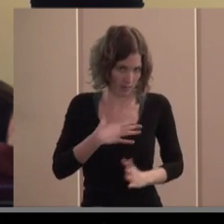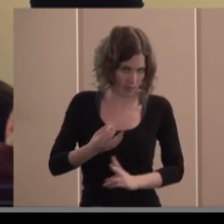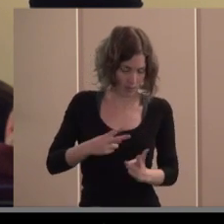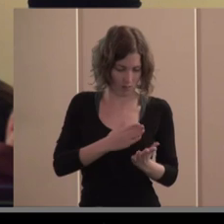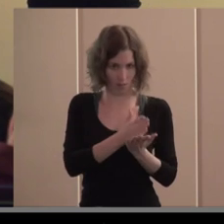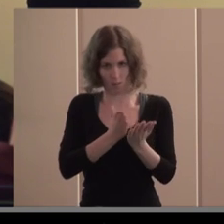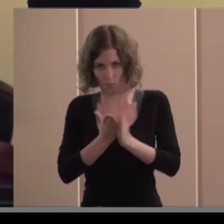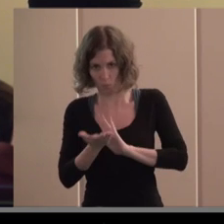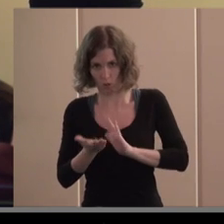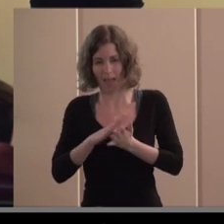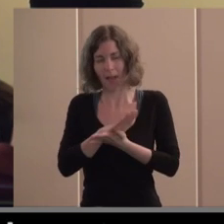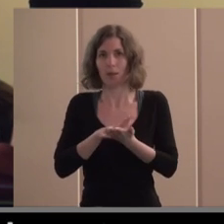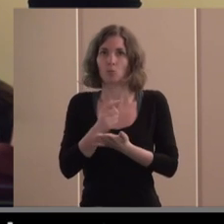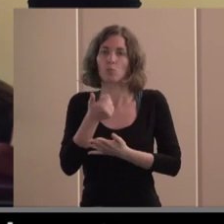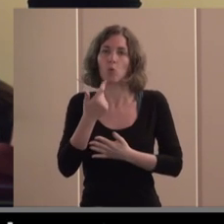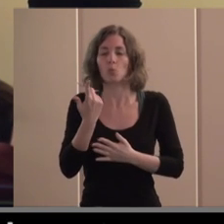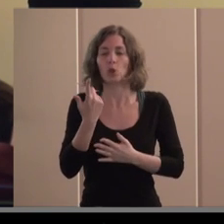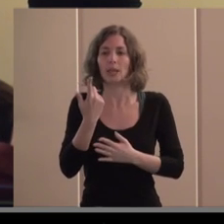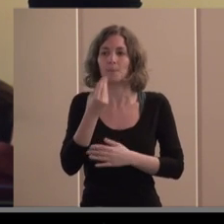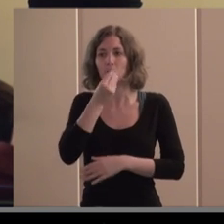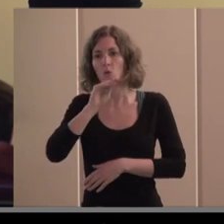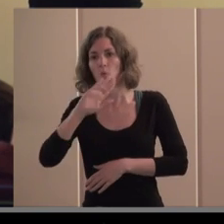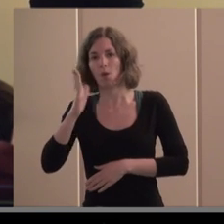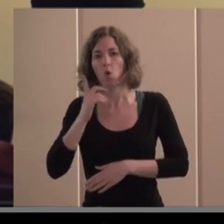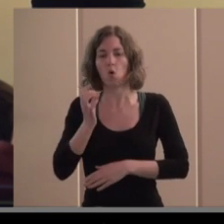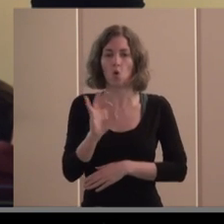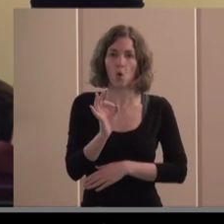hablando como de tipos ideales de paradigmas